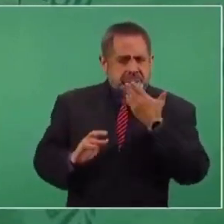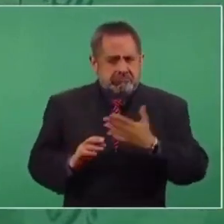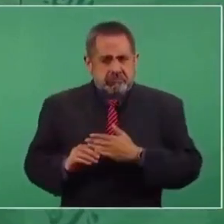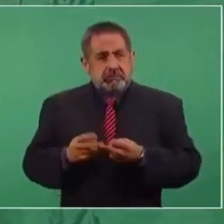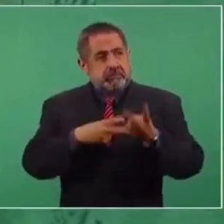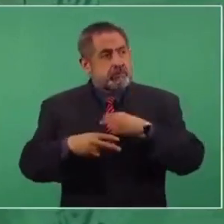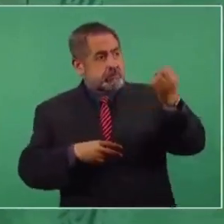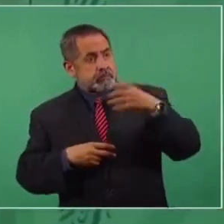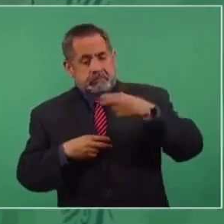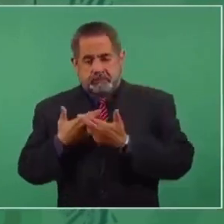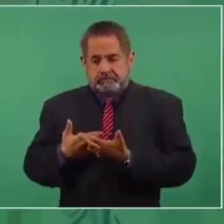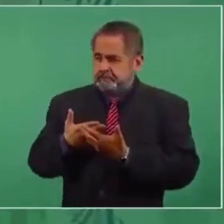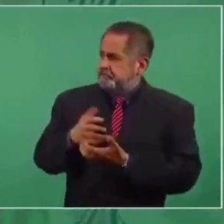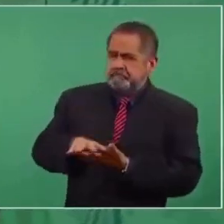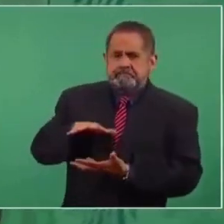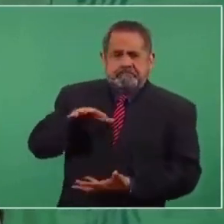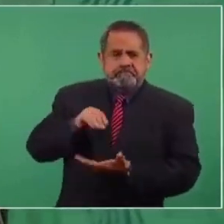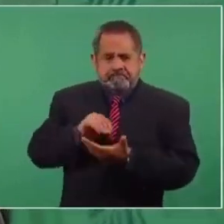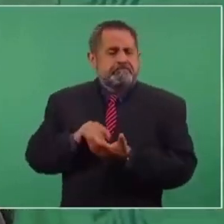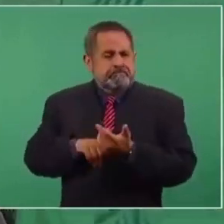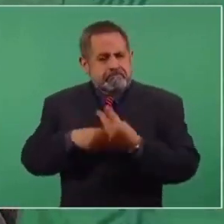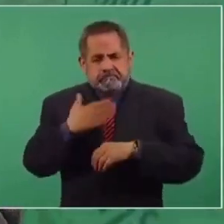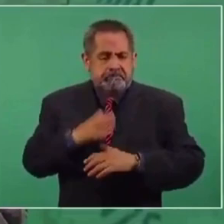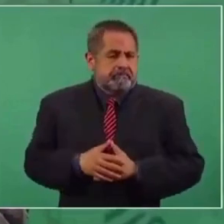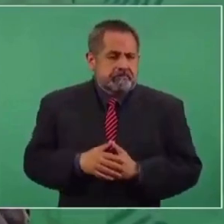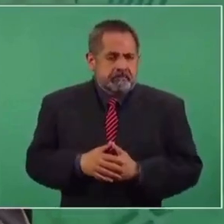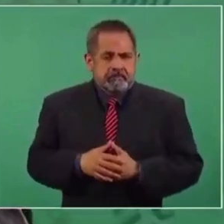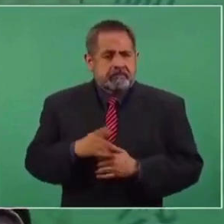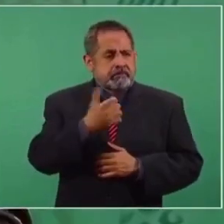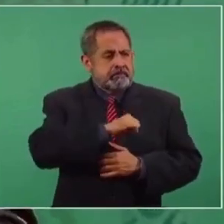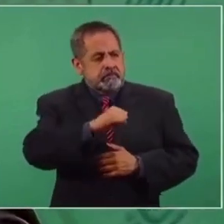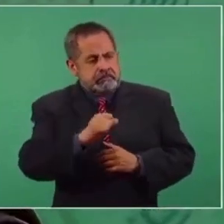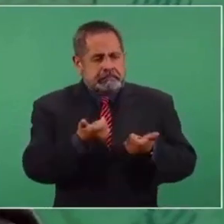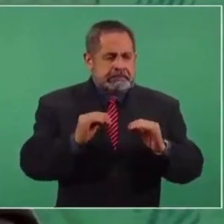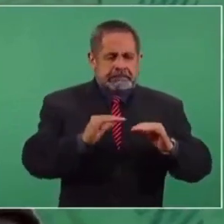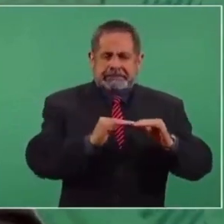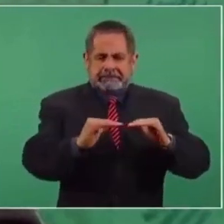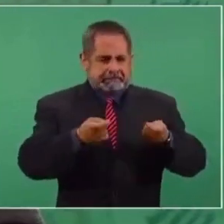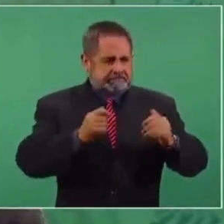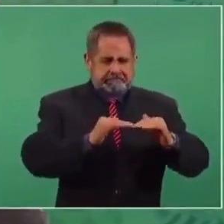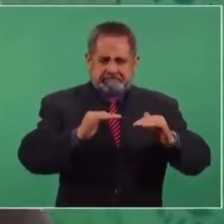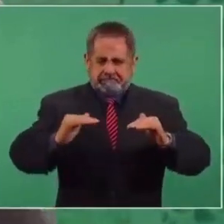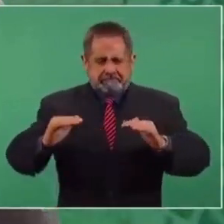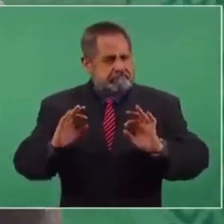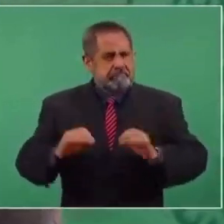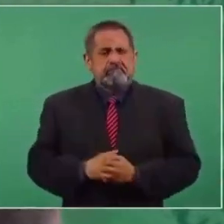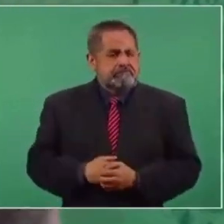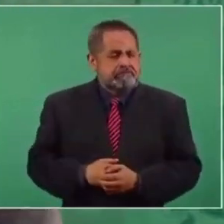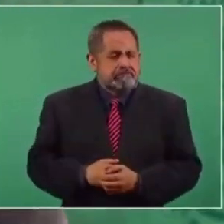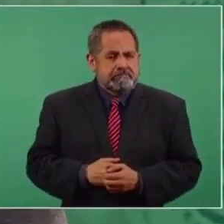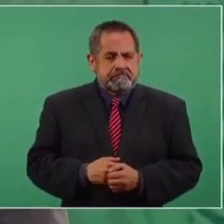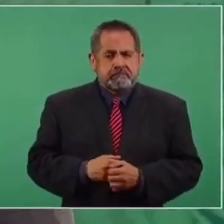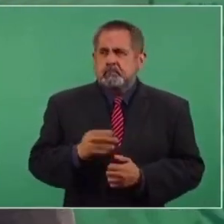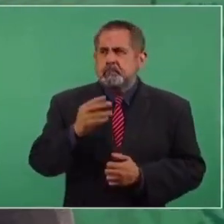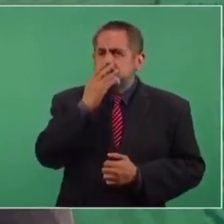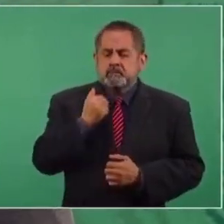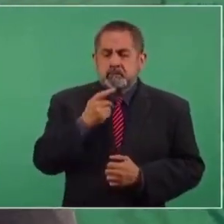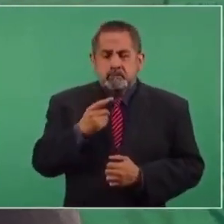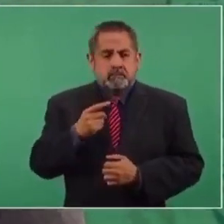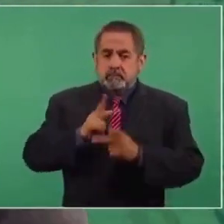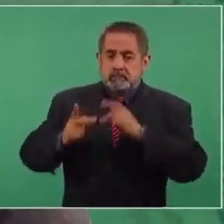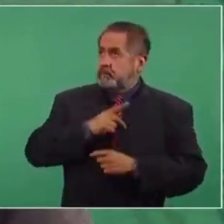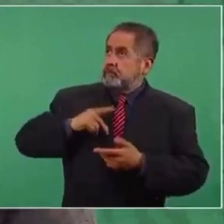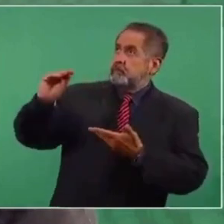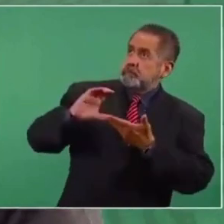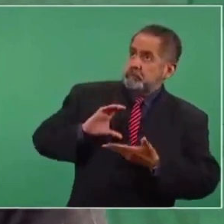siguen creciendo las reservas de México. Tenemos una inflación baja, controlada, no hemos aumentado la